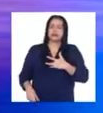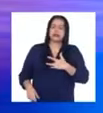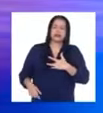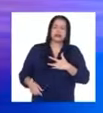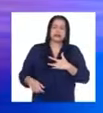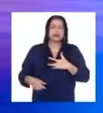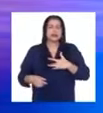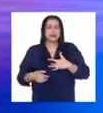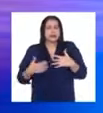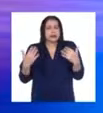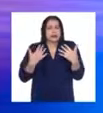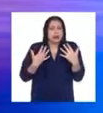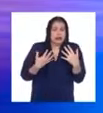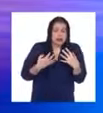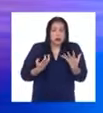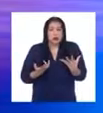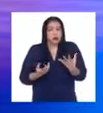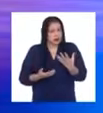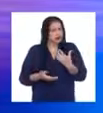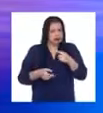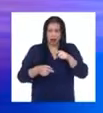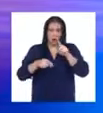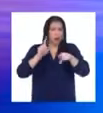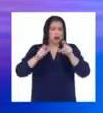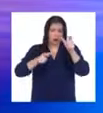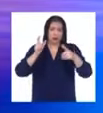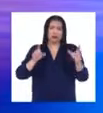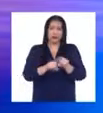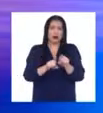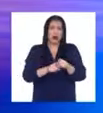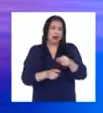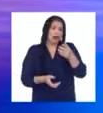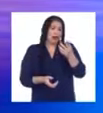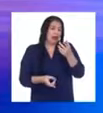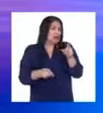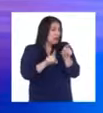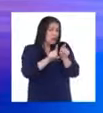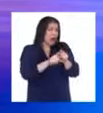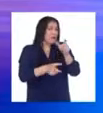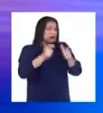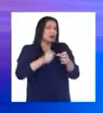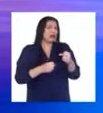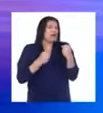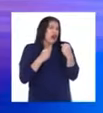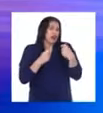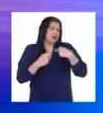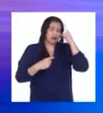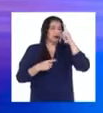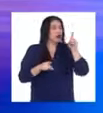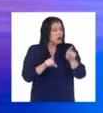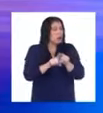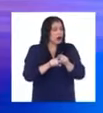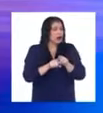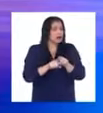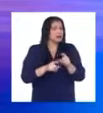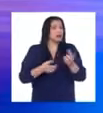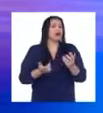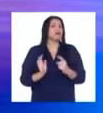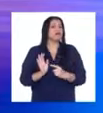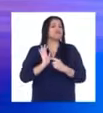y eso puede pasar a cualquiera, hasta la persona más fuerte lo pasa. Nadie es ajeno ante esto.